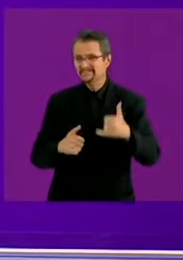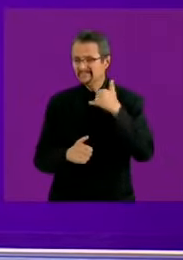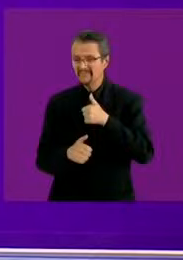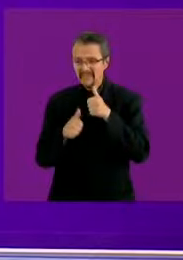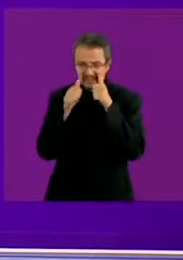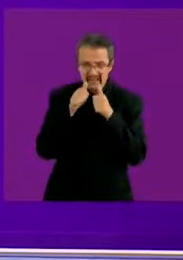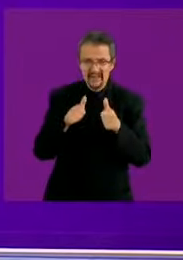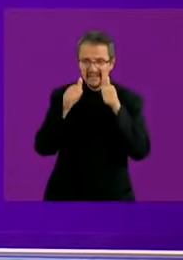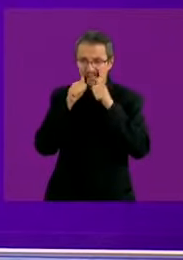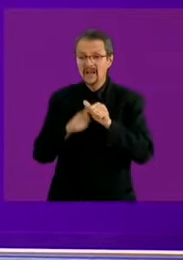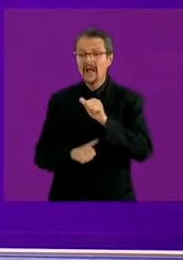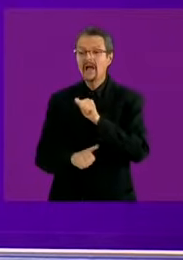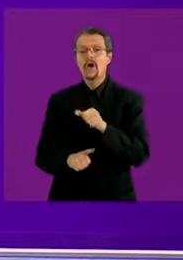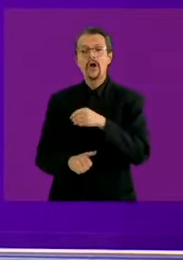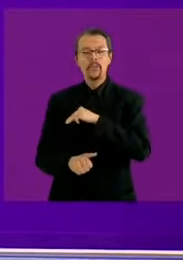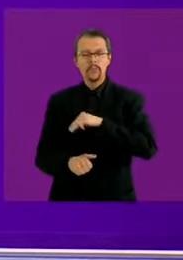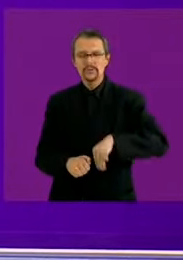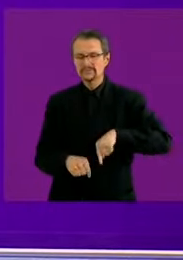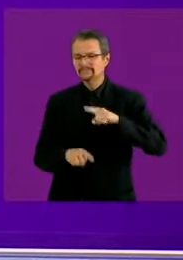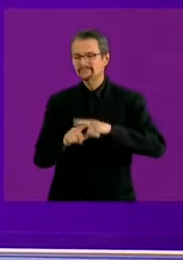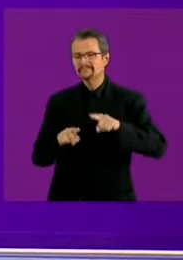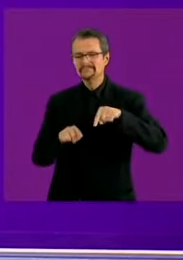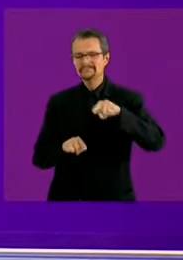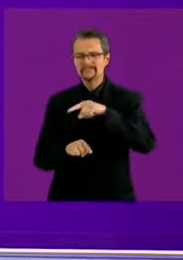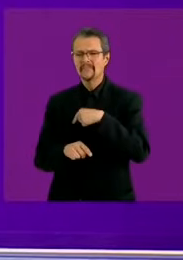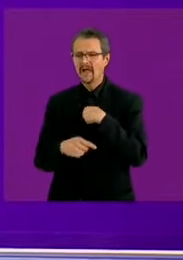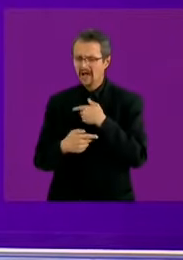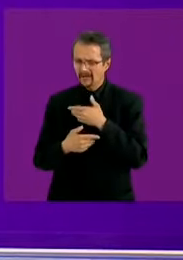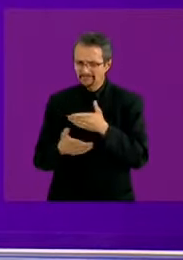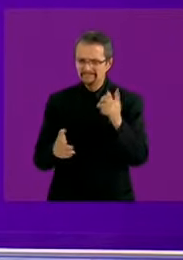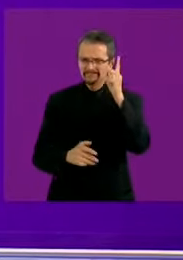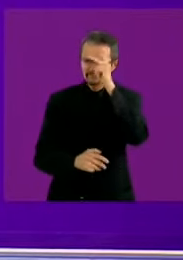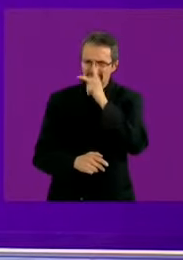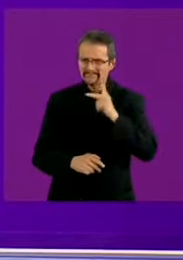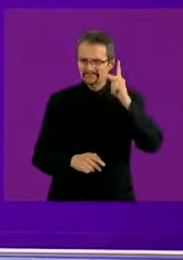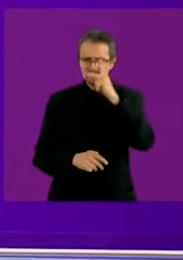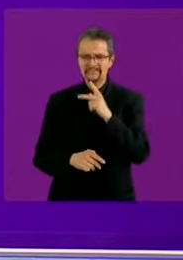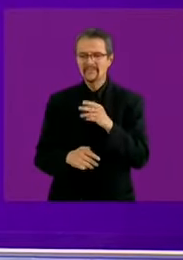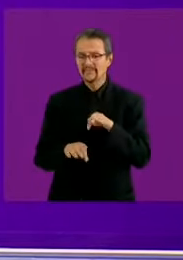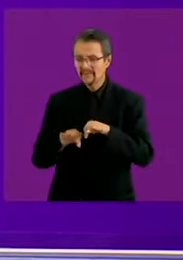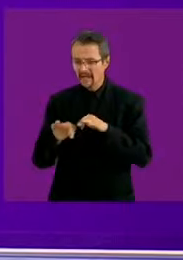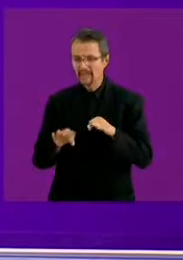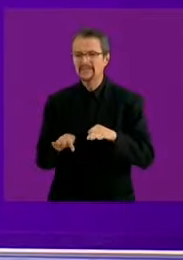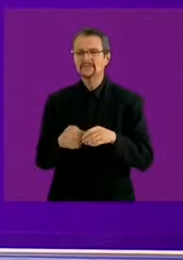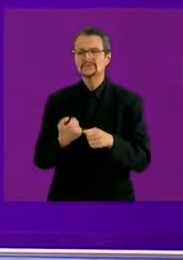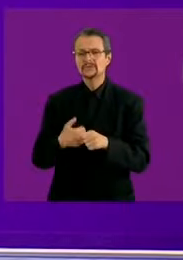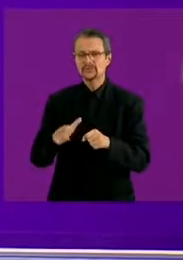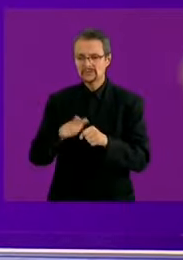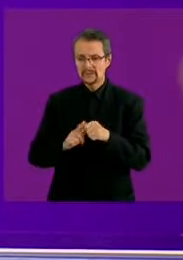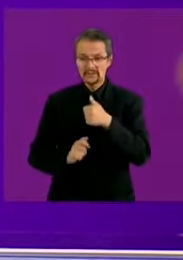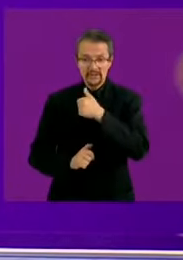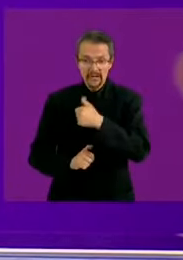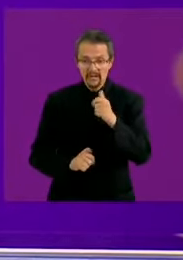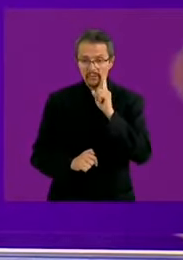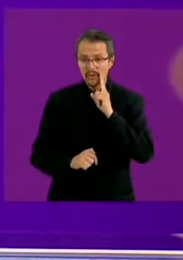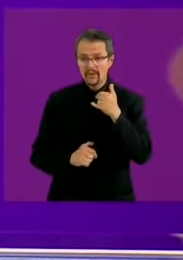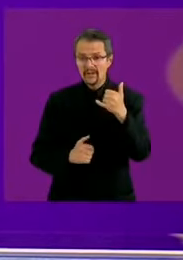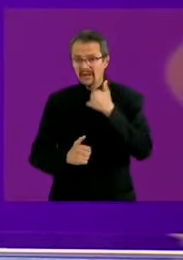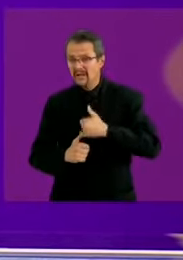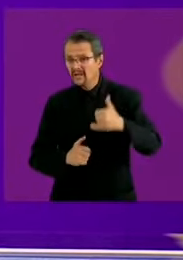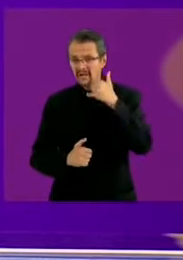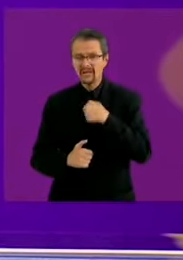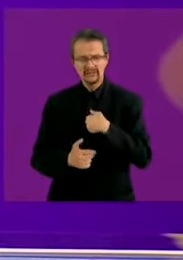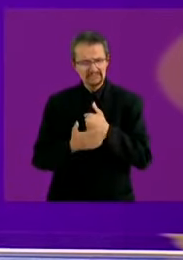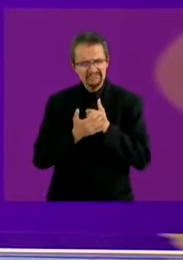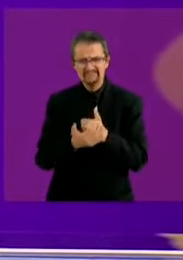municipios para que haya psicólogas, para que haya trabajadoras sociales y se le dé seguimiento a cada llamada. Vamos a fortalecer